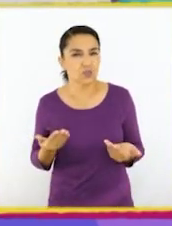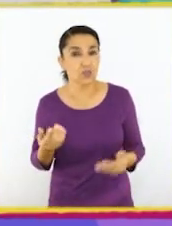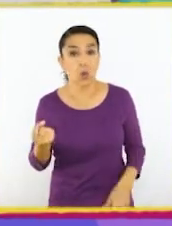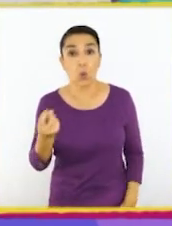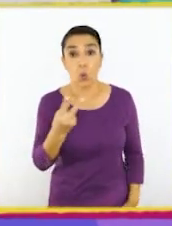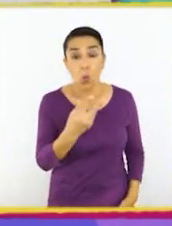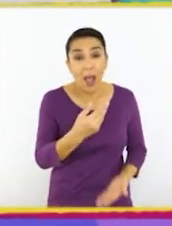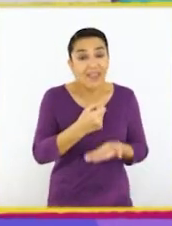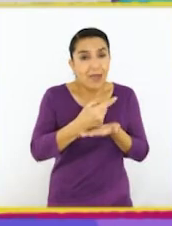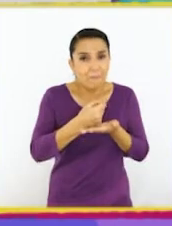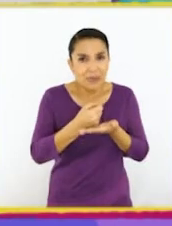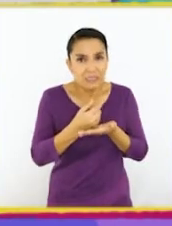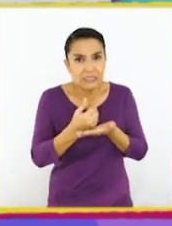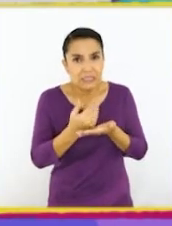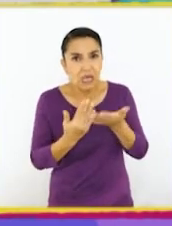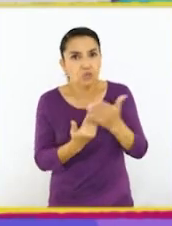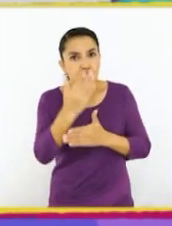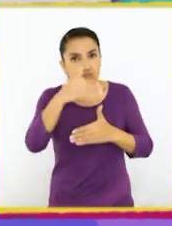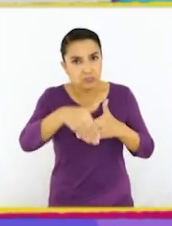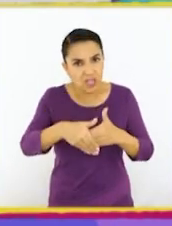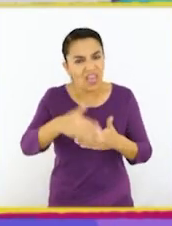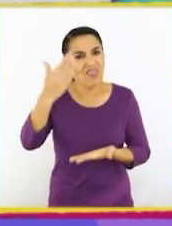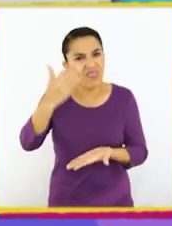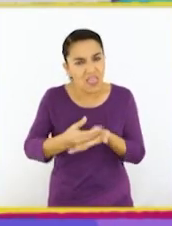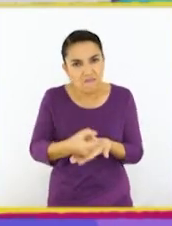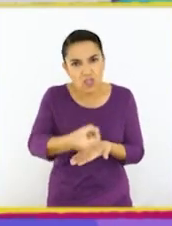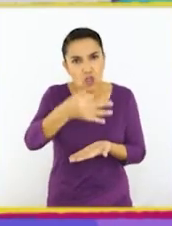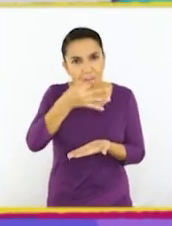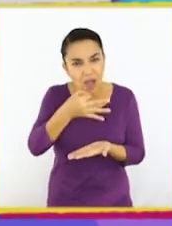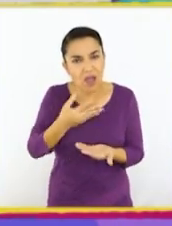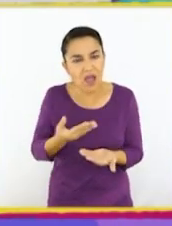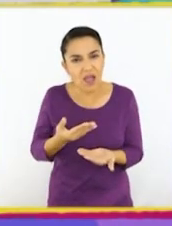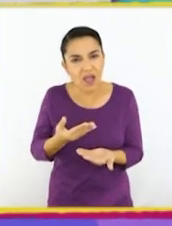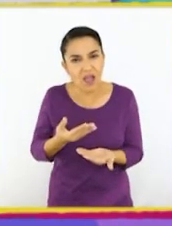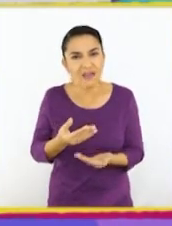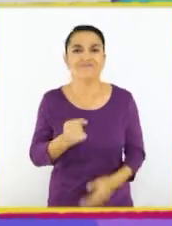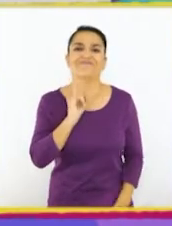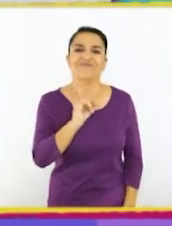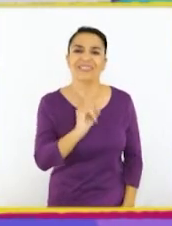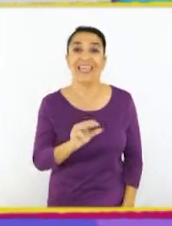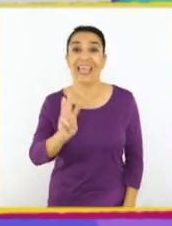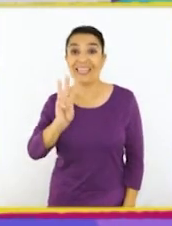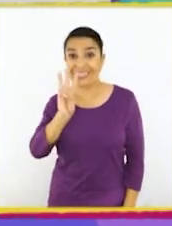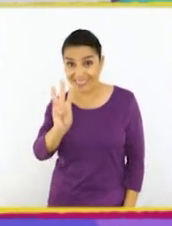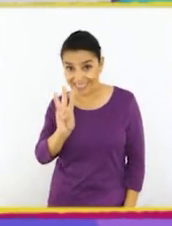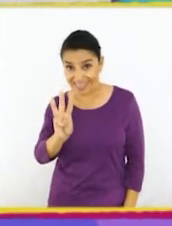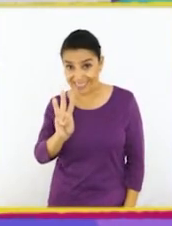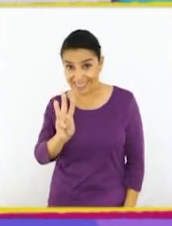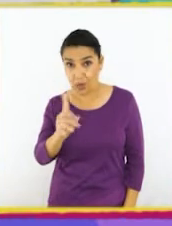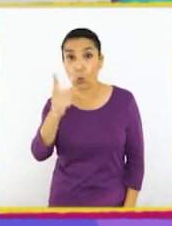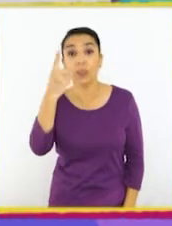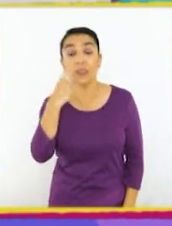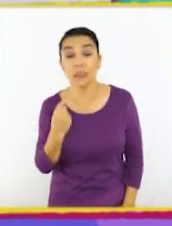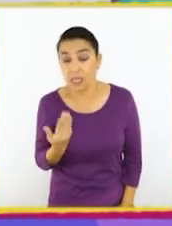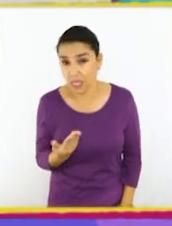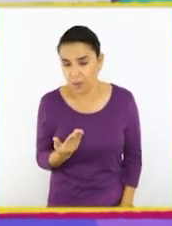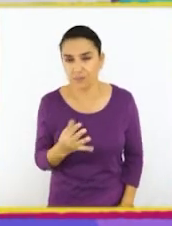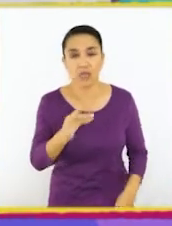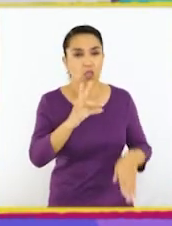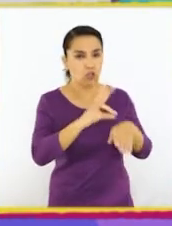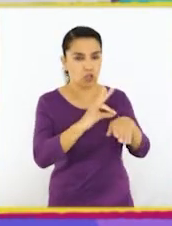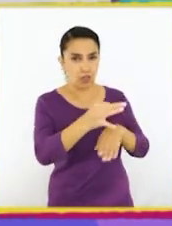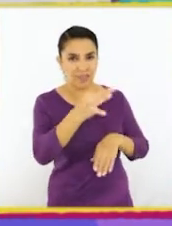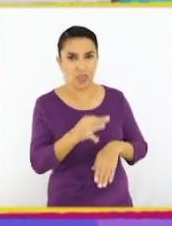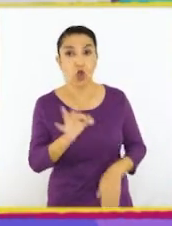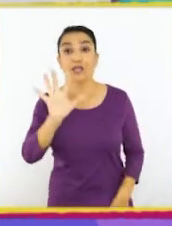¿cuántas pastillas al día se tiene que tomar? Muy bien, son 3 pastillas diarias. Y el doctor le